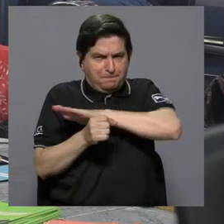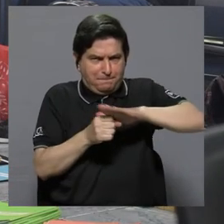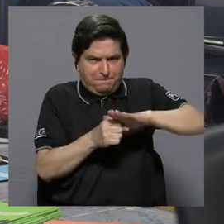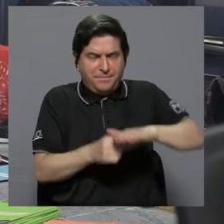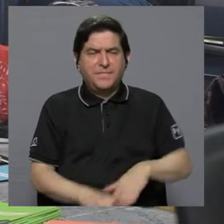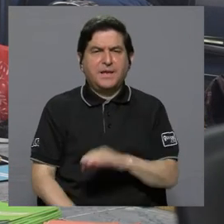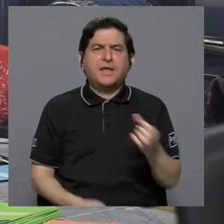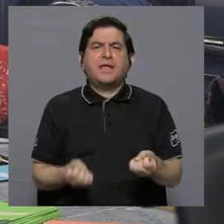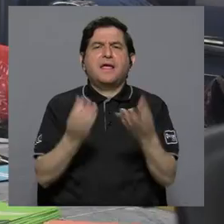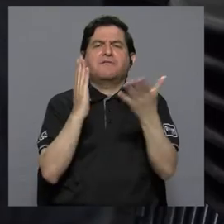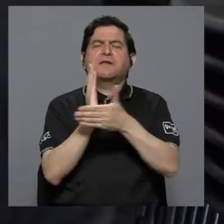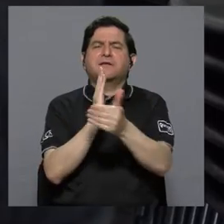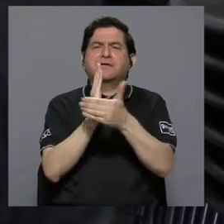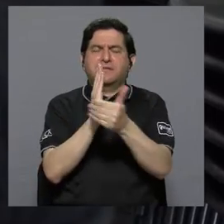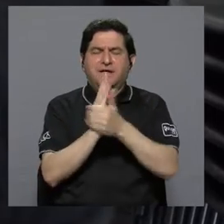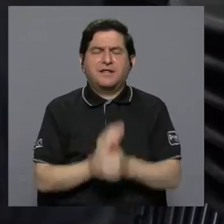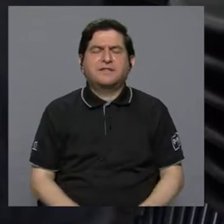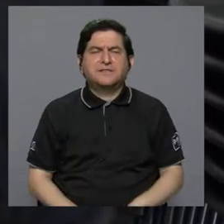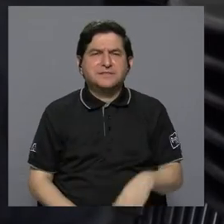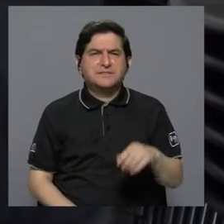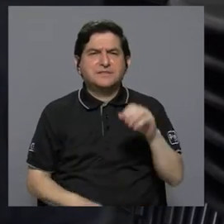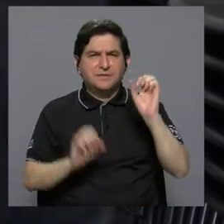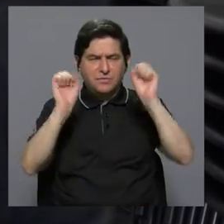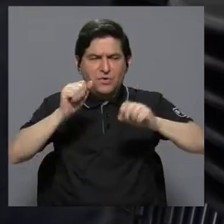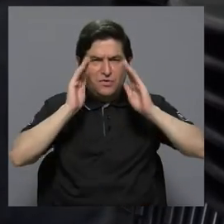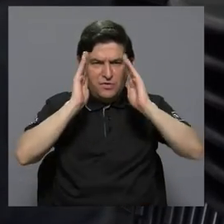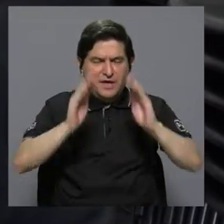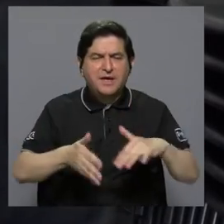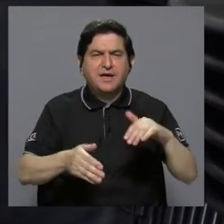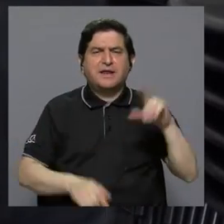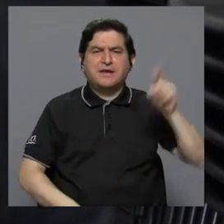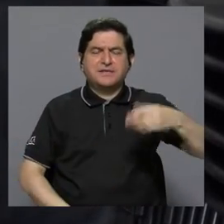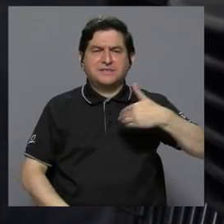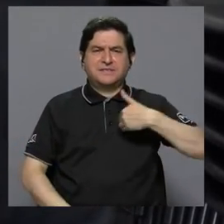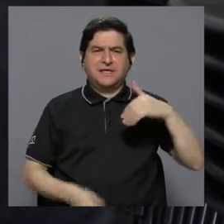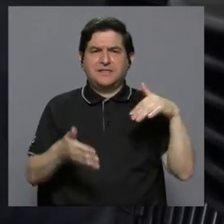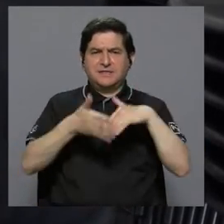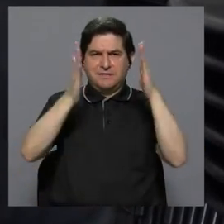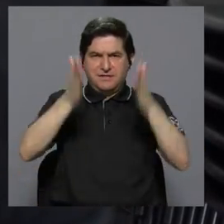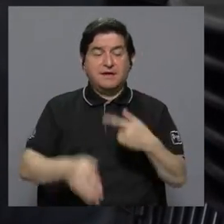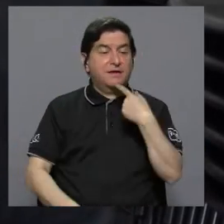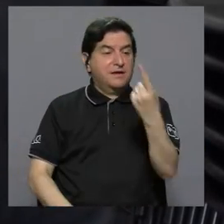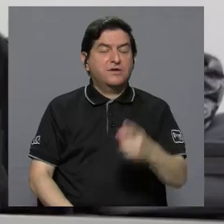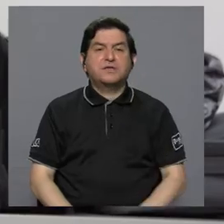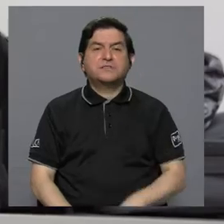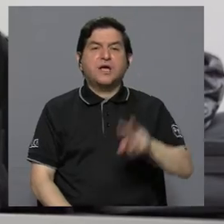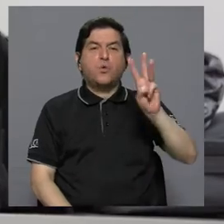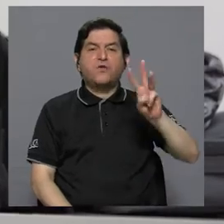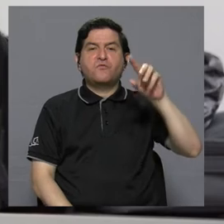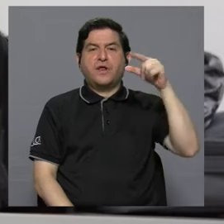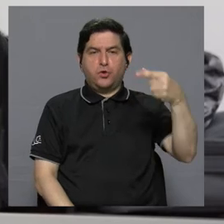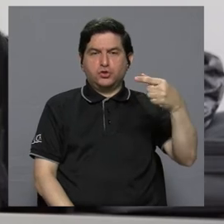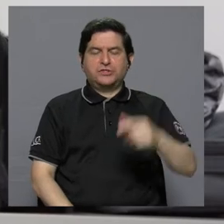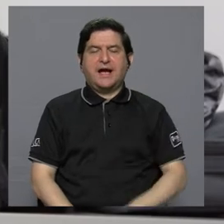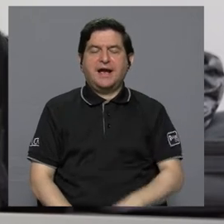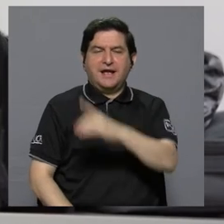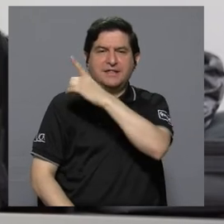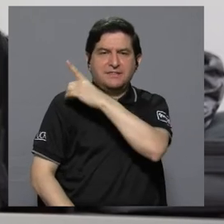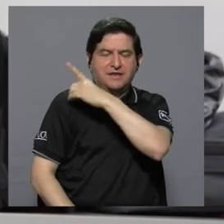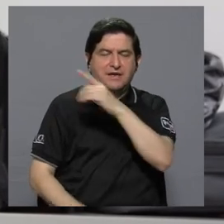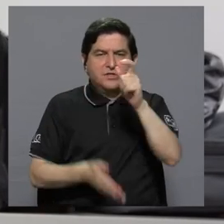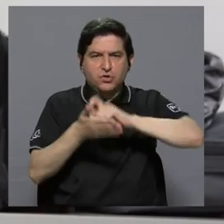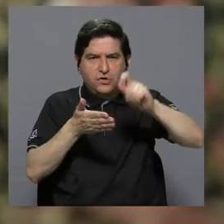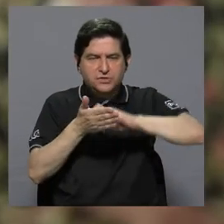integralmente y con muchas habilidades para atender las necesidades del estudiantado. Así lo afirma Wilfredo Gonzaga,